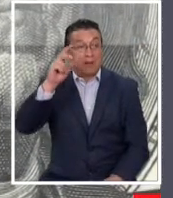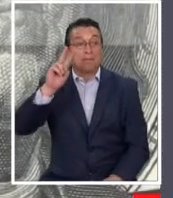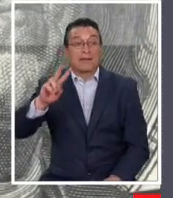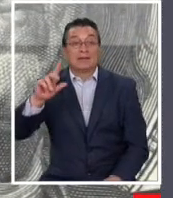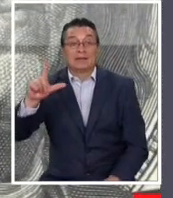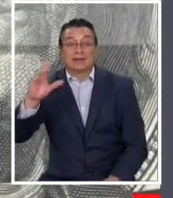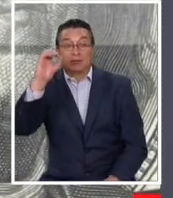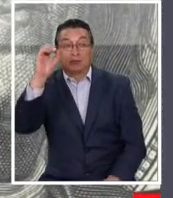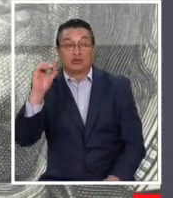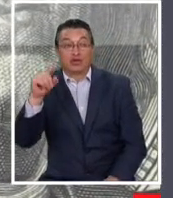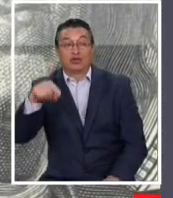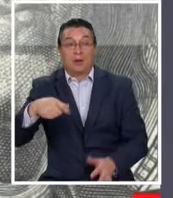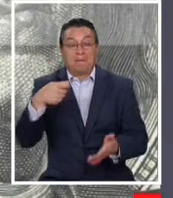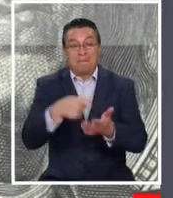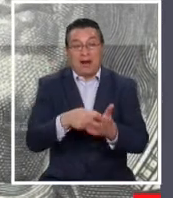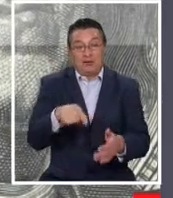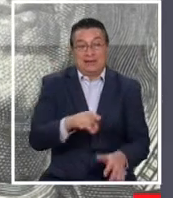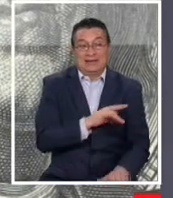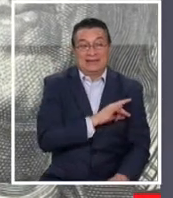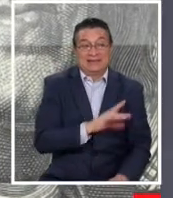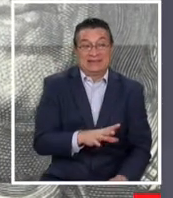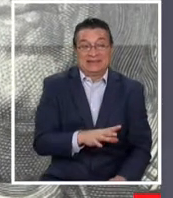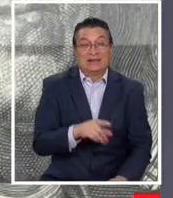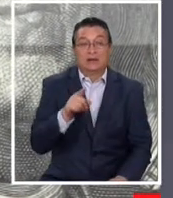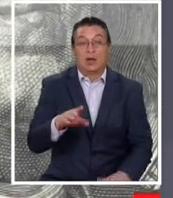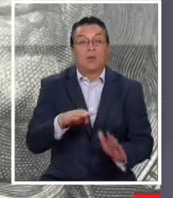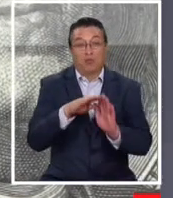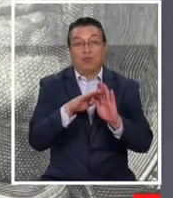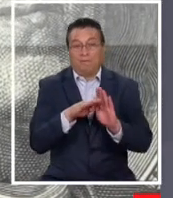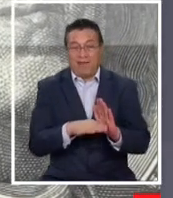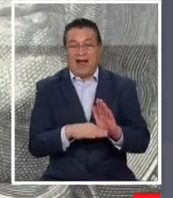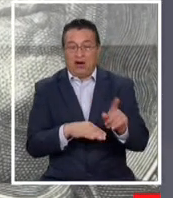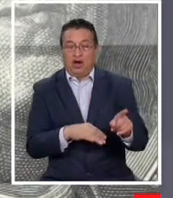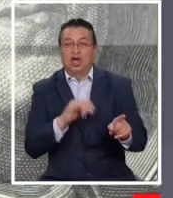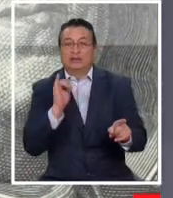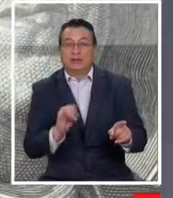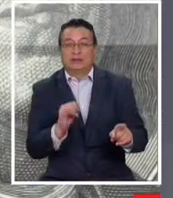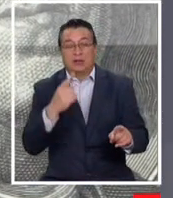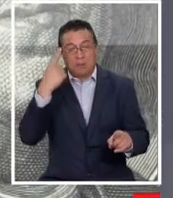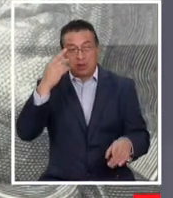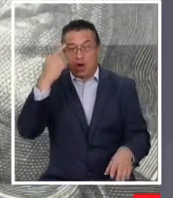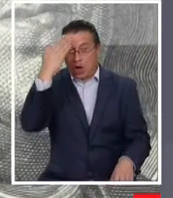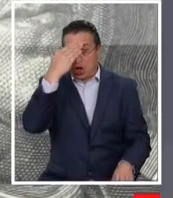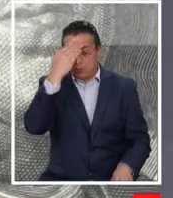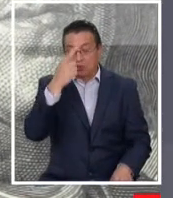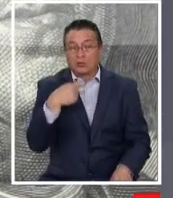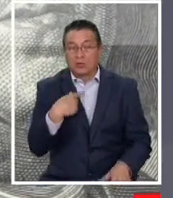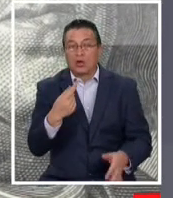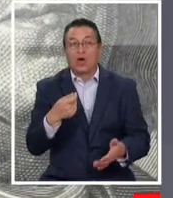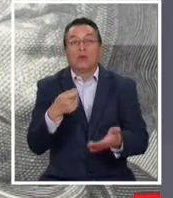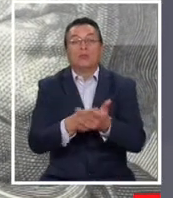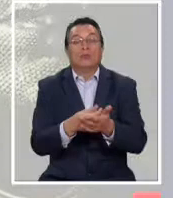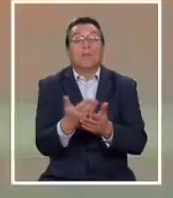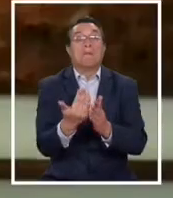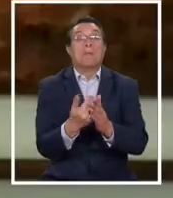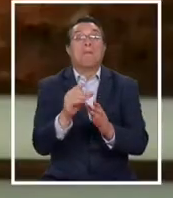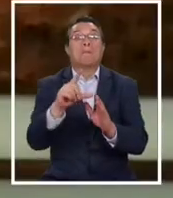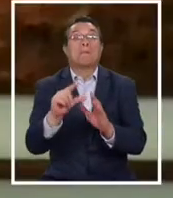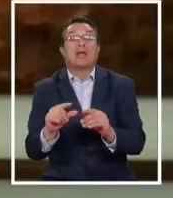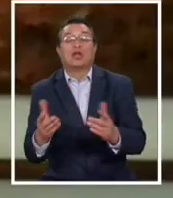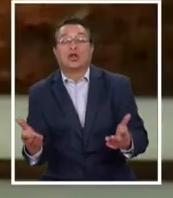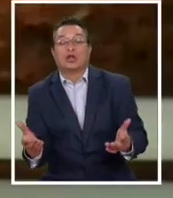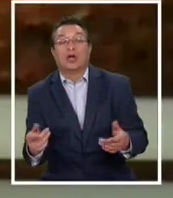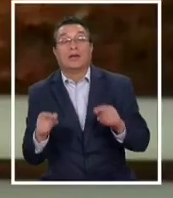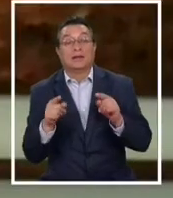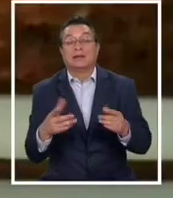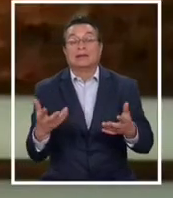27% que se paga en nuestro país sigue siendo baja, pero complicaría a quienes cobren menos que eso. Lo que hace